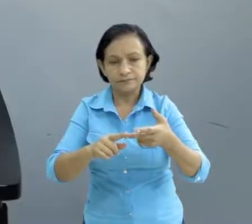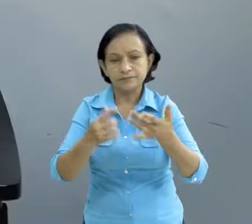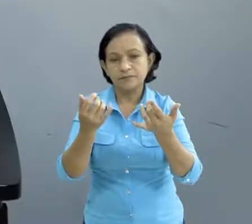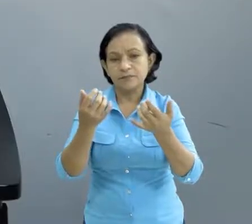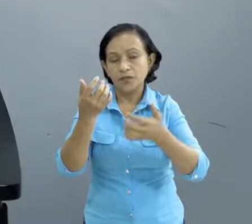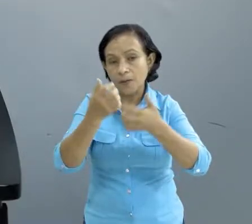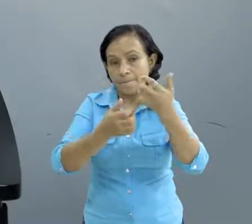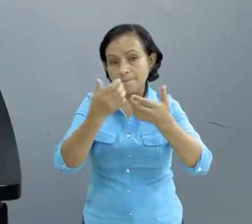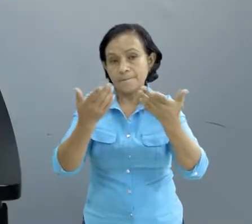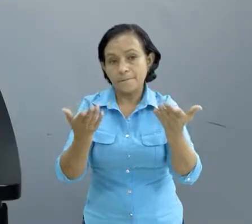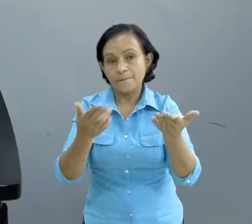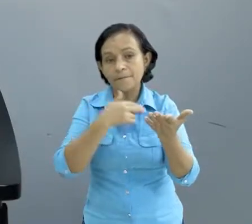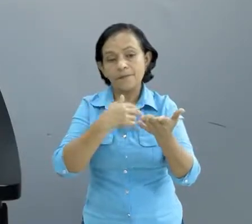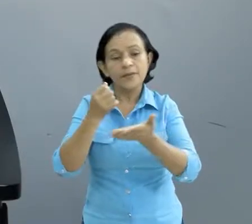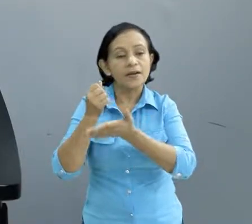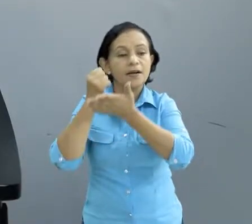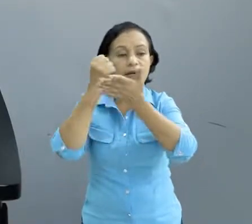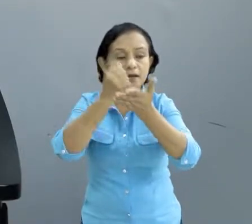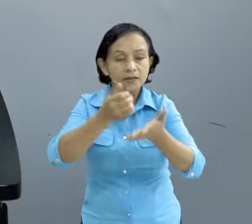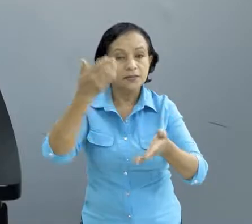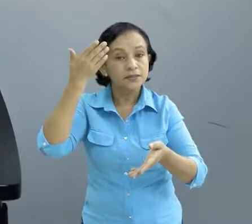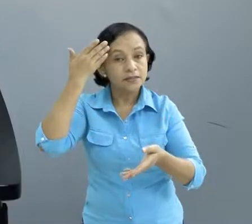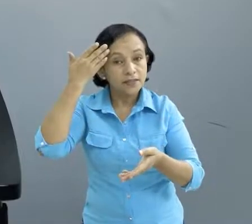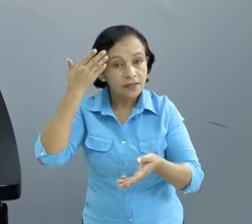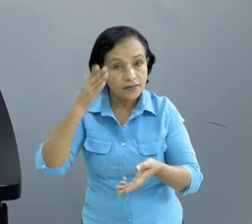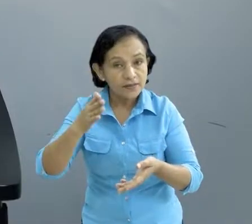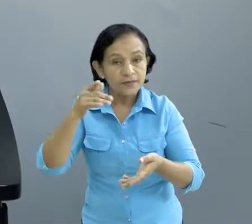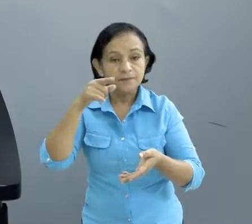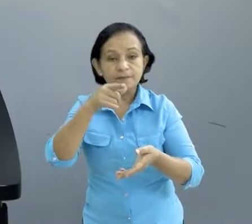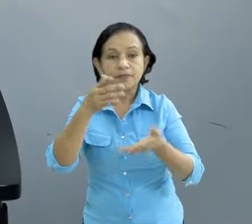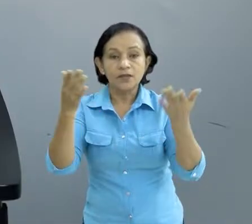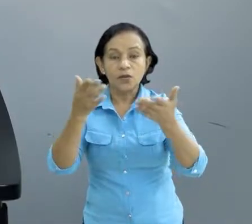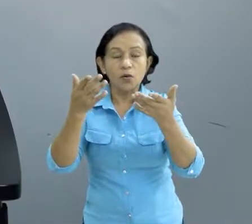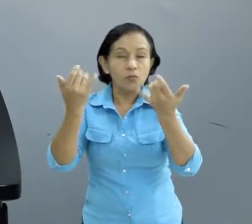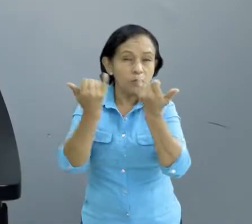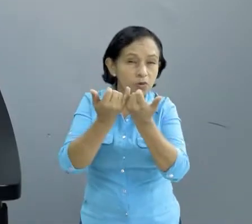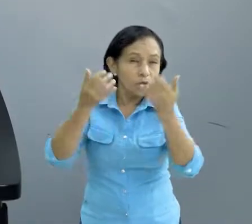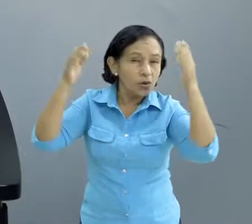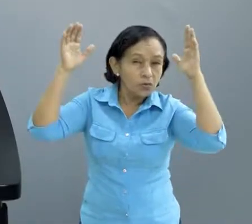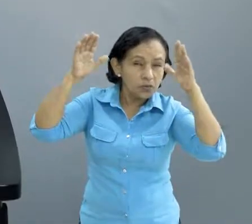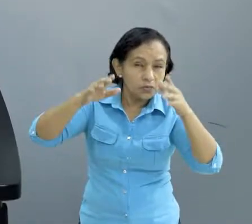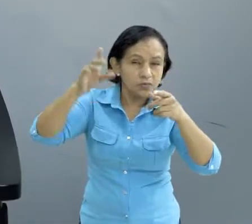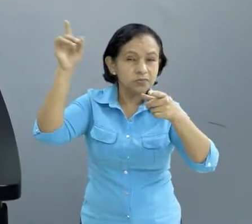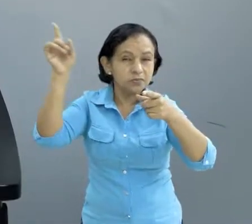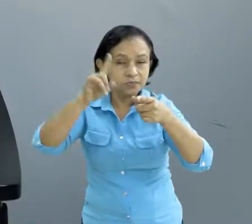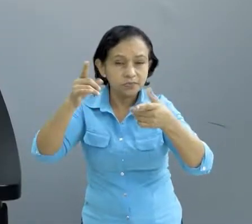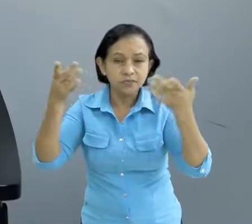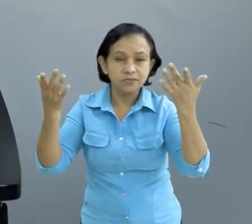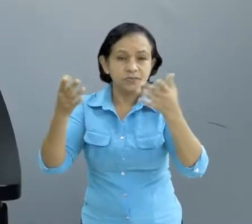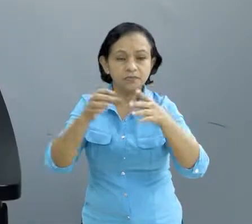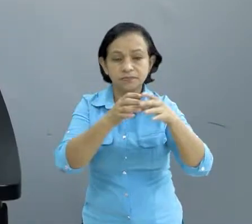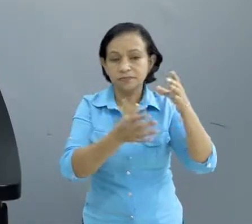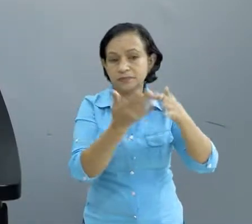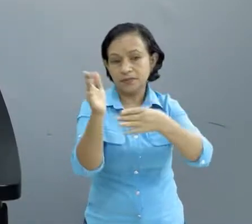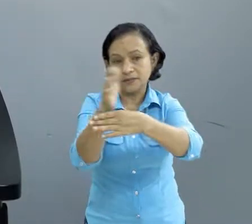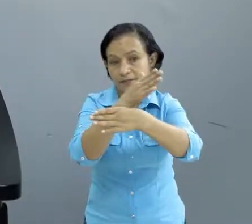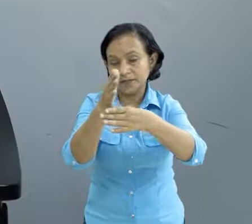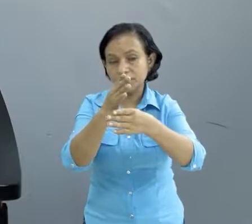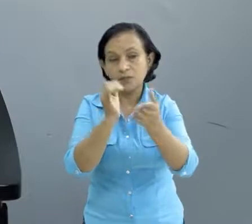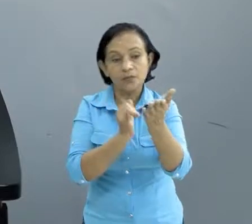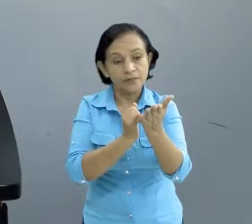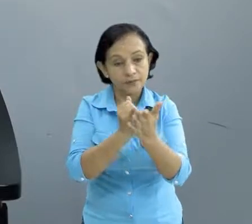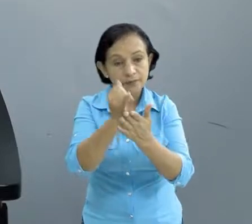las amenazas, también les permite saber qué impacto podría tener cada uno de estos fenómenos. Pero no solo ahí, ese fue un